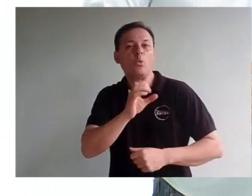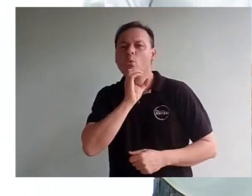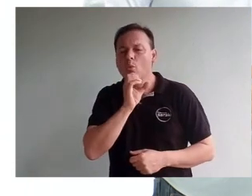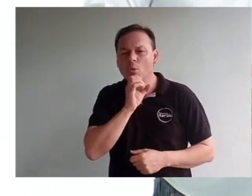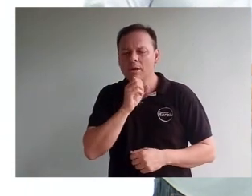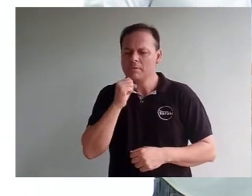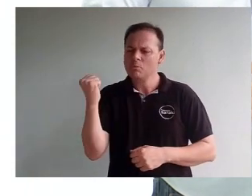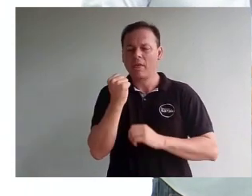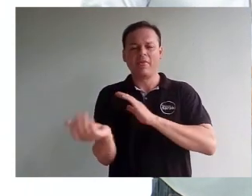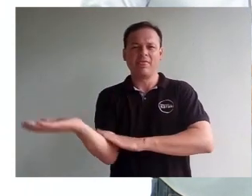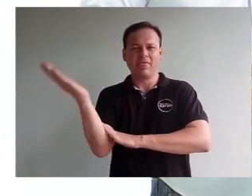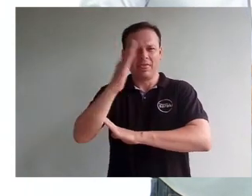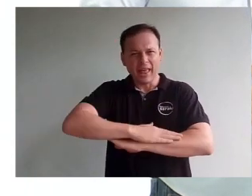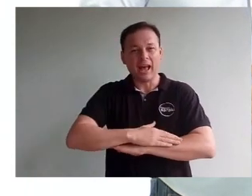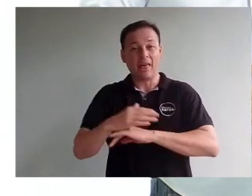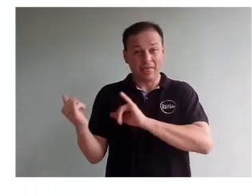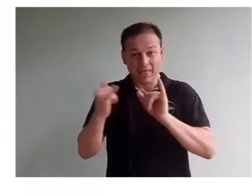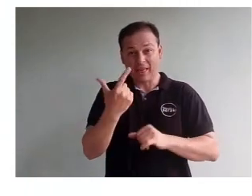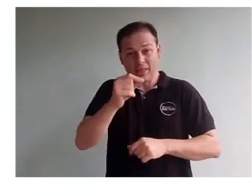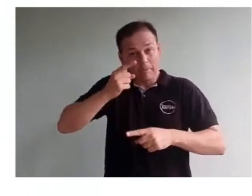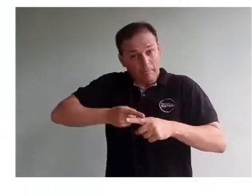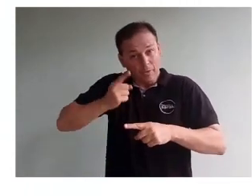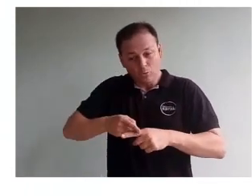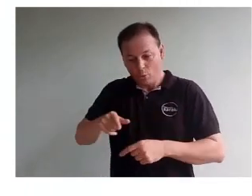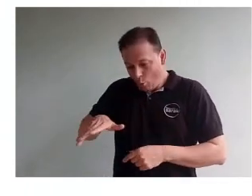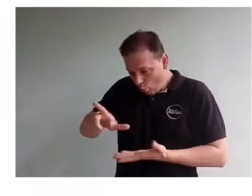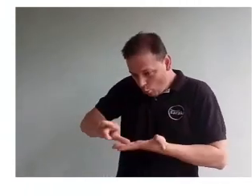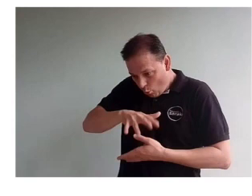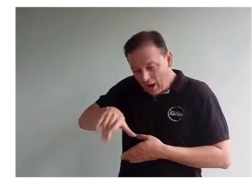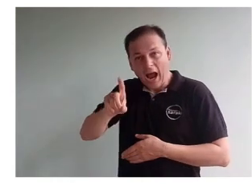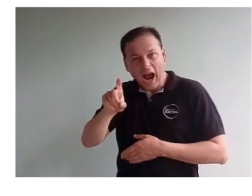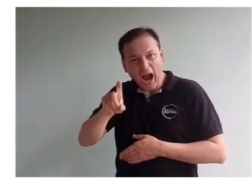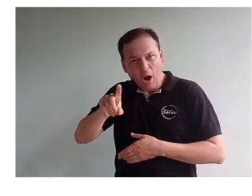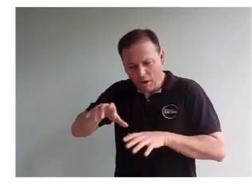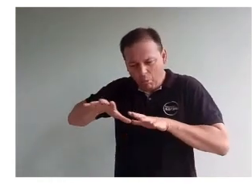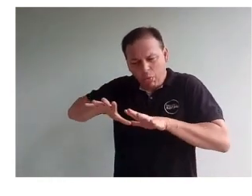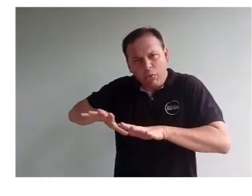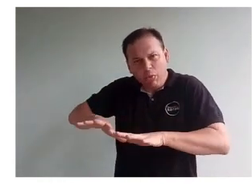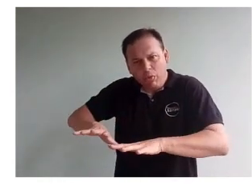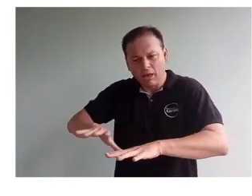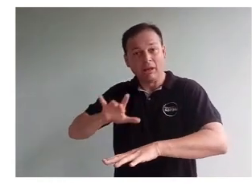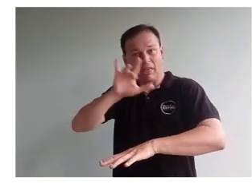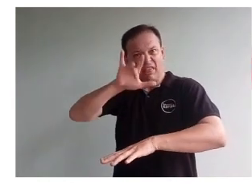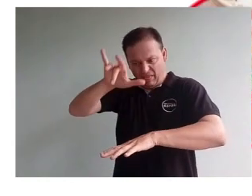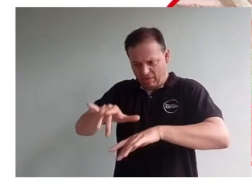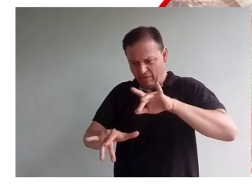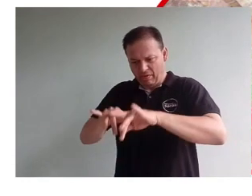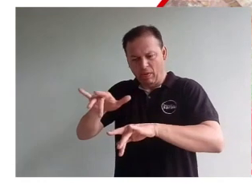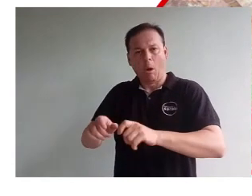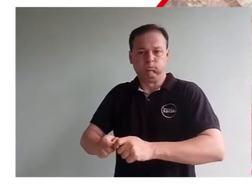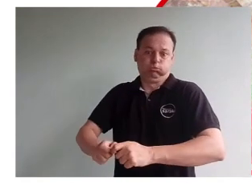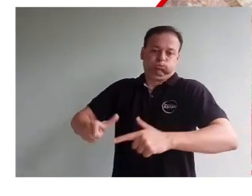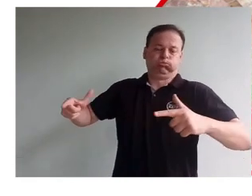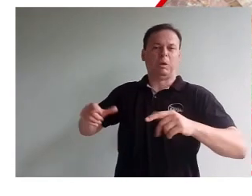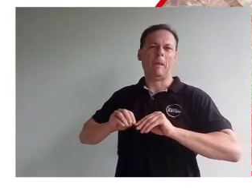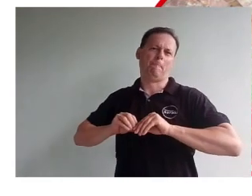podemos contribuir a que nos siga aumentando. Dedica 10 minutos al día para eliminar criaderos. Cualquier lugar que